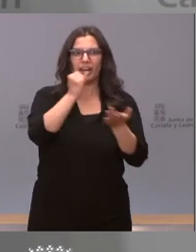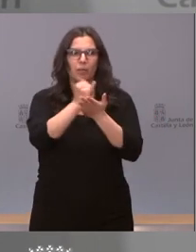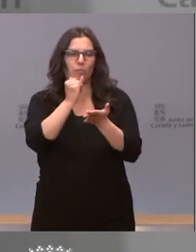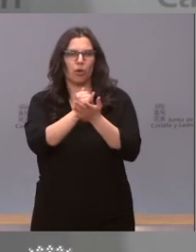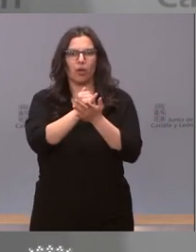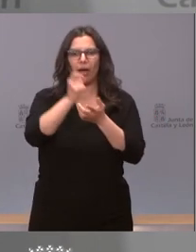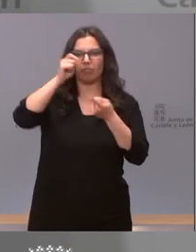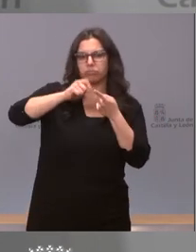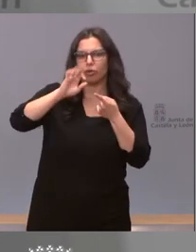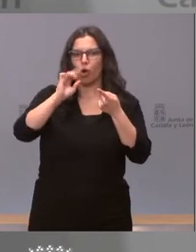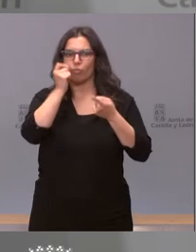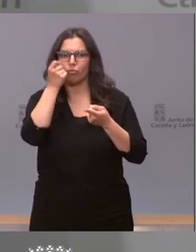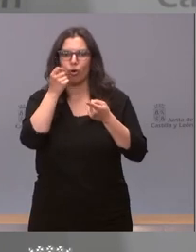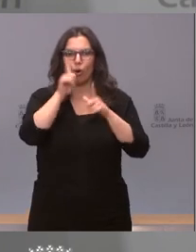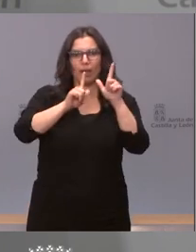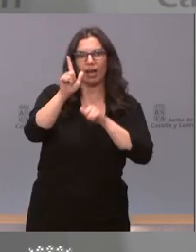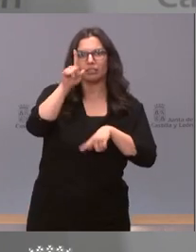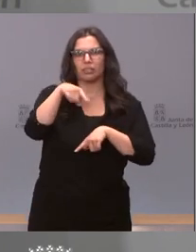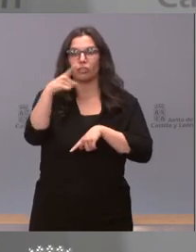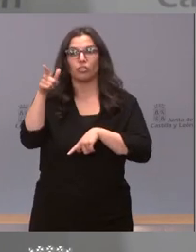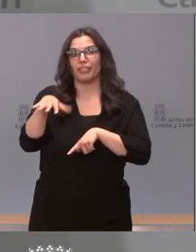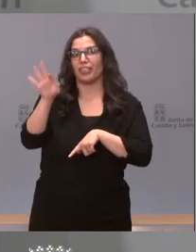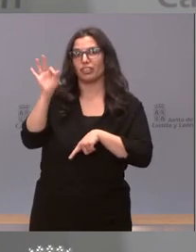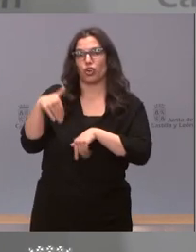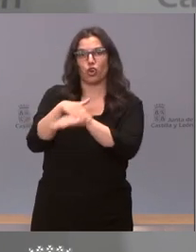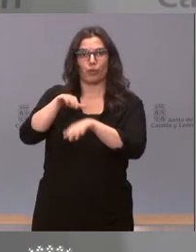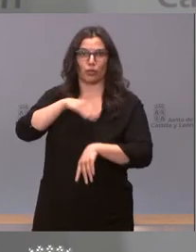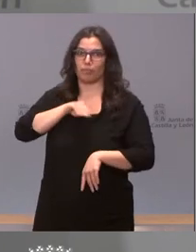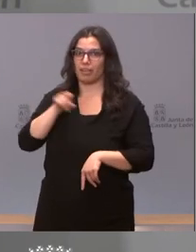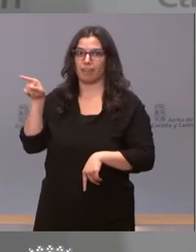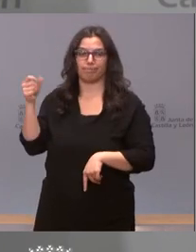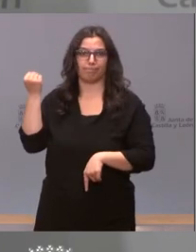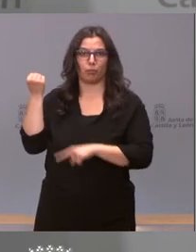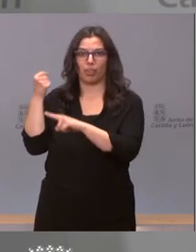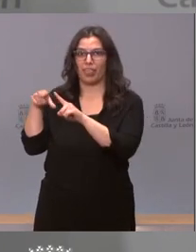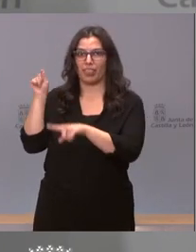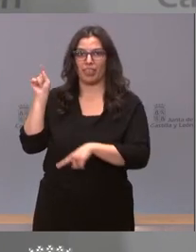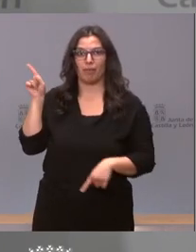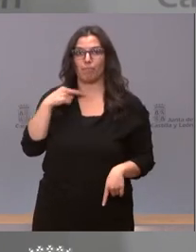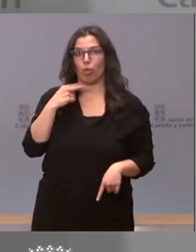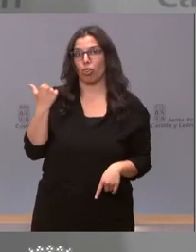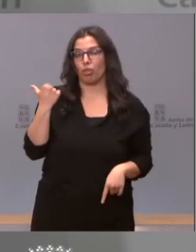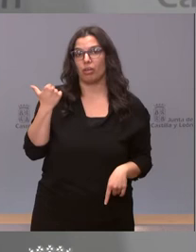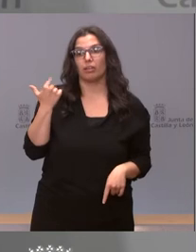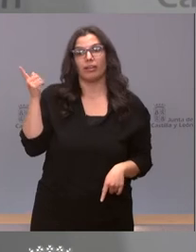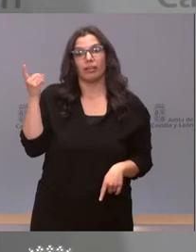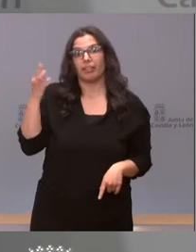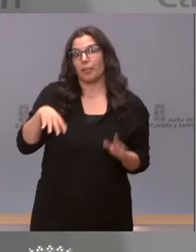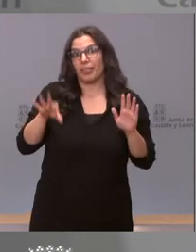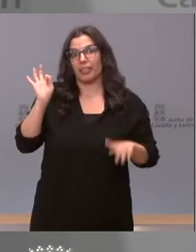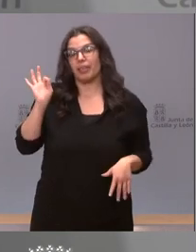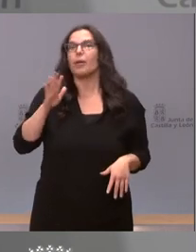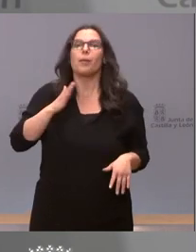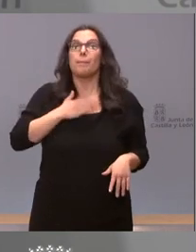se viaja o no corresponde al Gobierno Central y a ese Gobierno quien tiene que tomar esa decisión mi